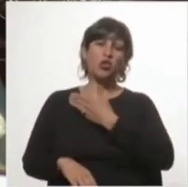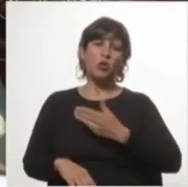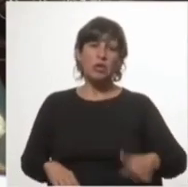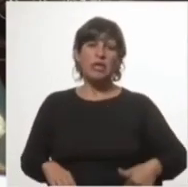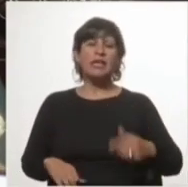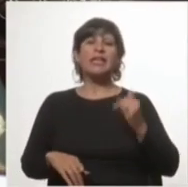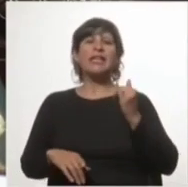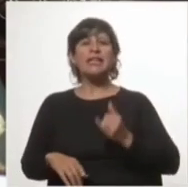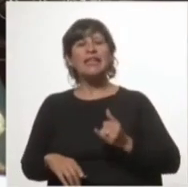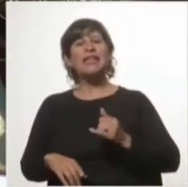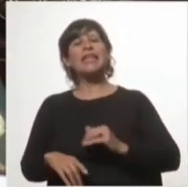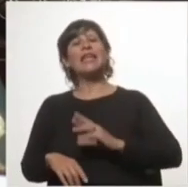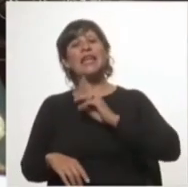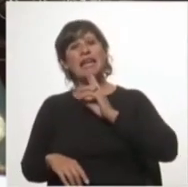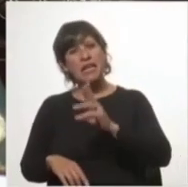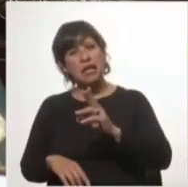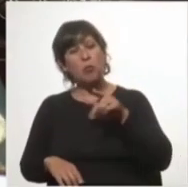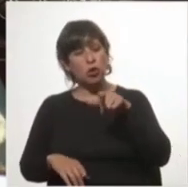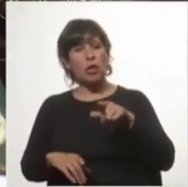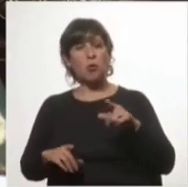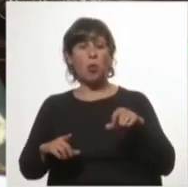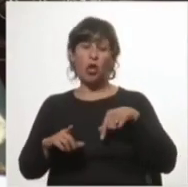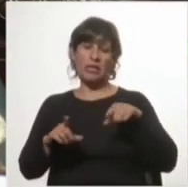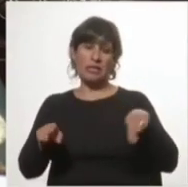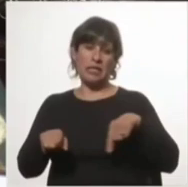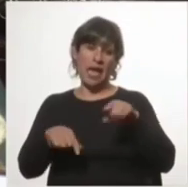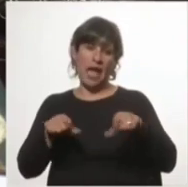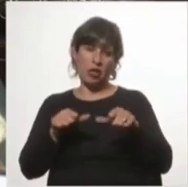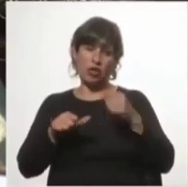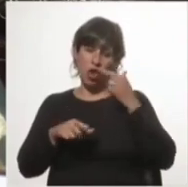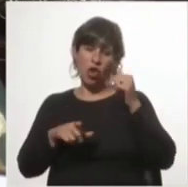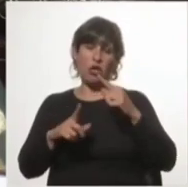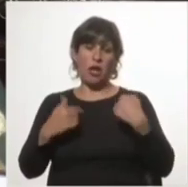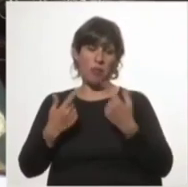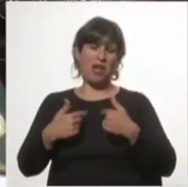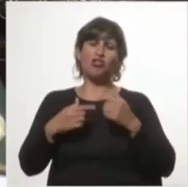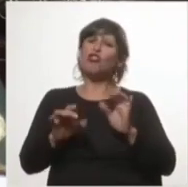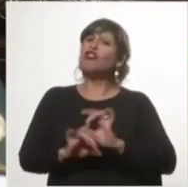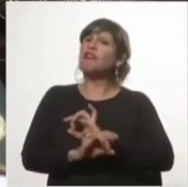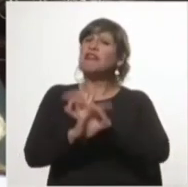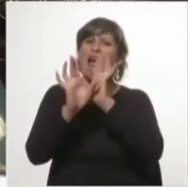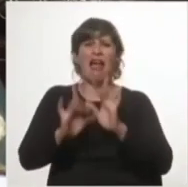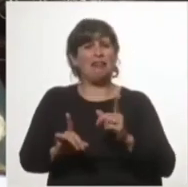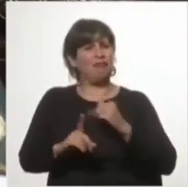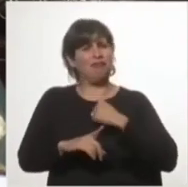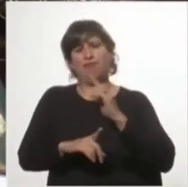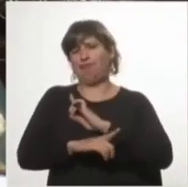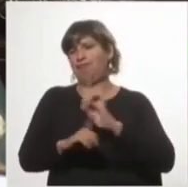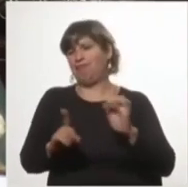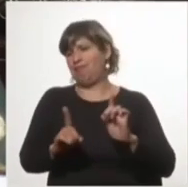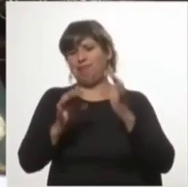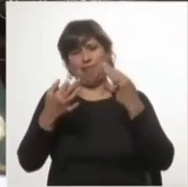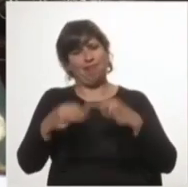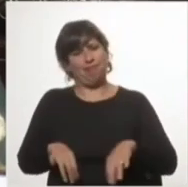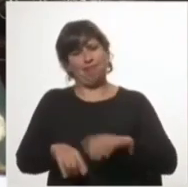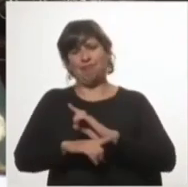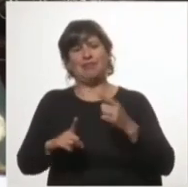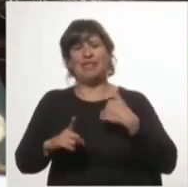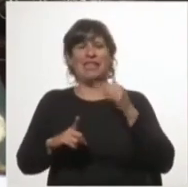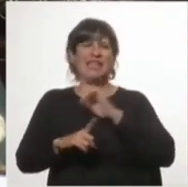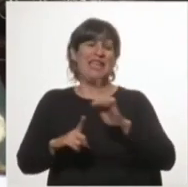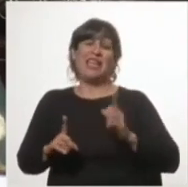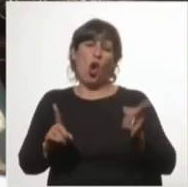que responder por un accionar que para nosotros es clarísimamente negligente, clarísimamente poco